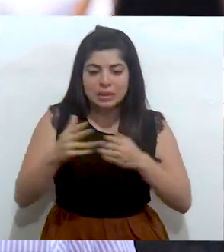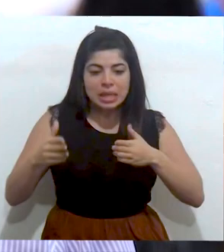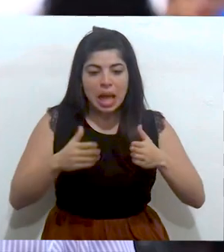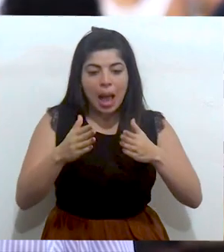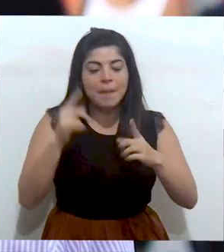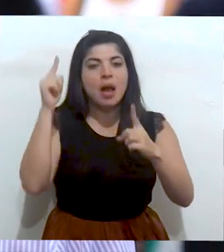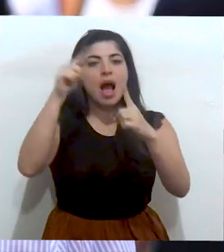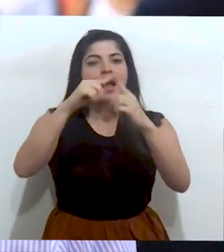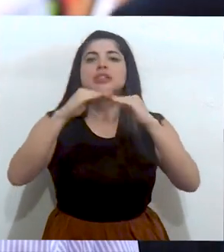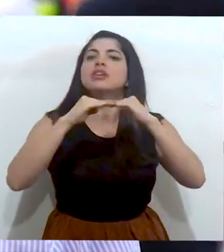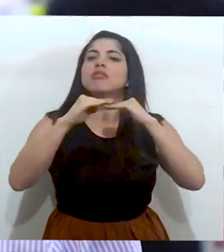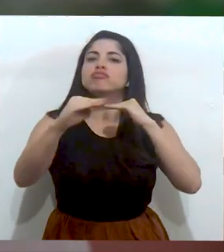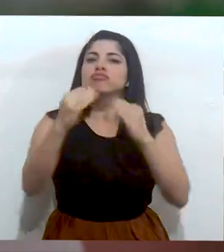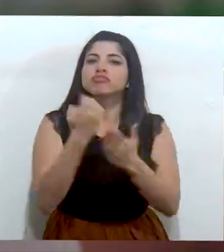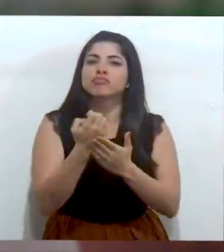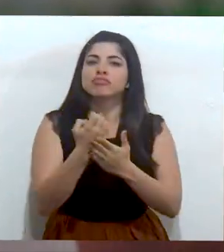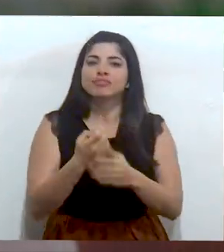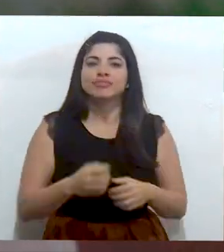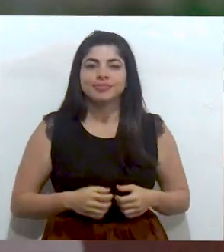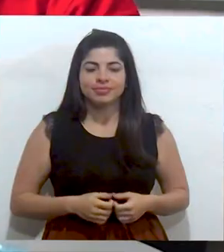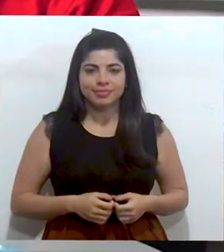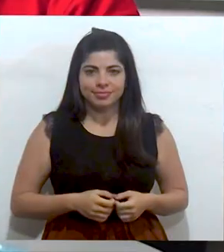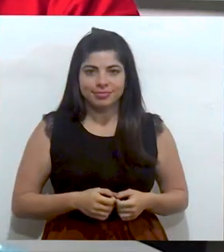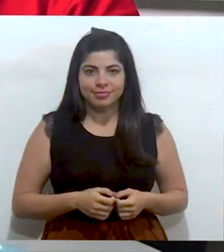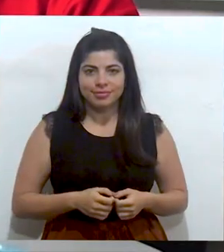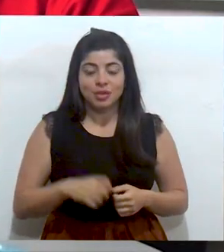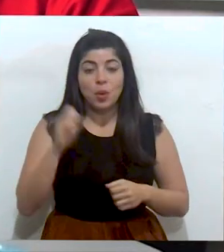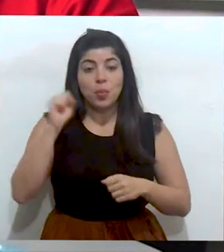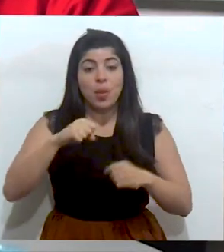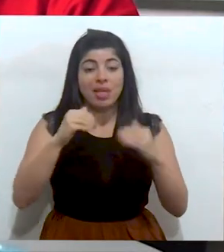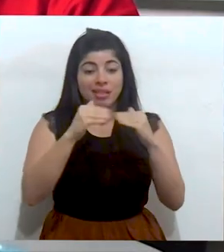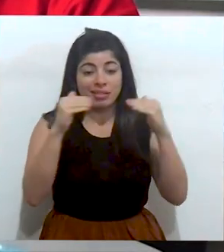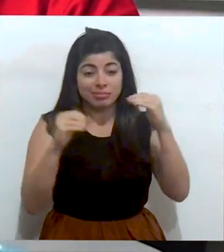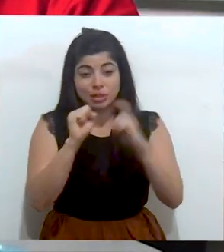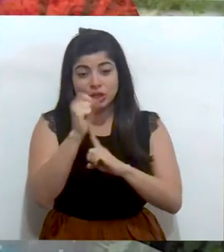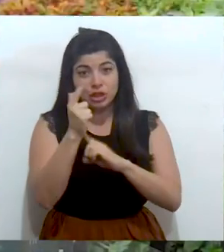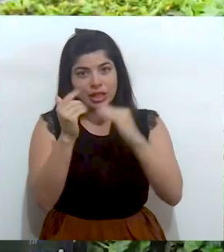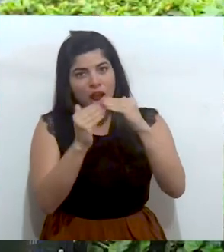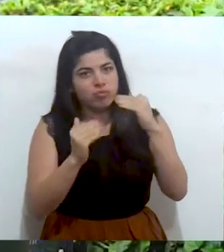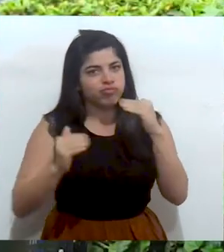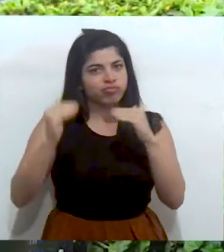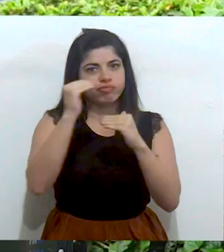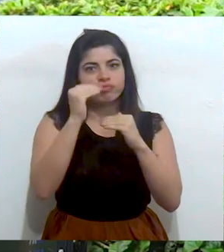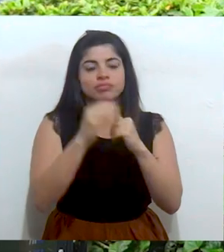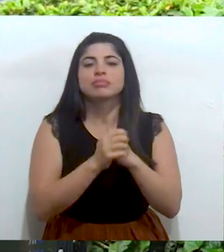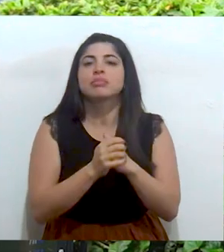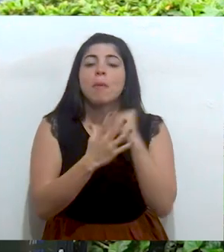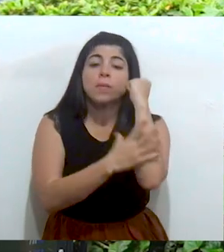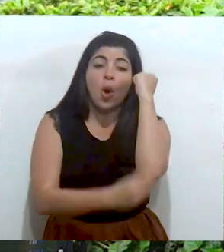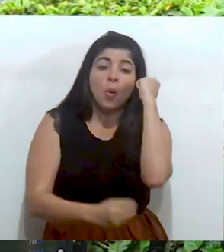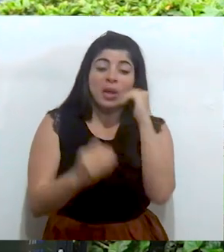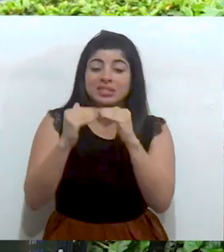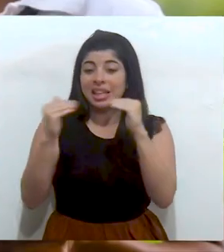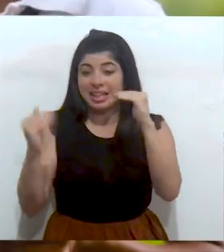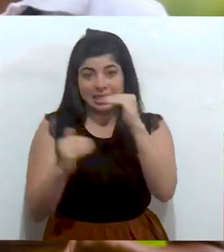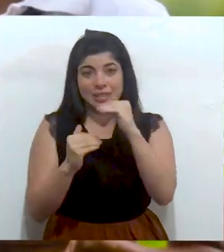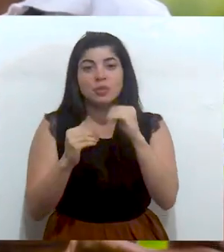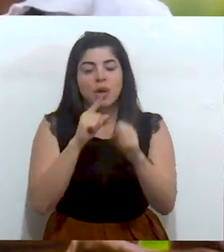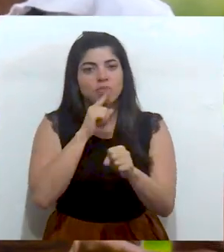camino hacia la estabilización. Que supera las brechas sociales. En pobreza y desigualdad.